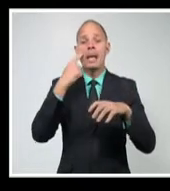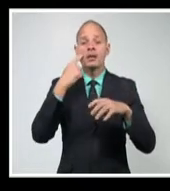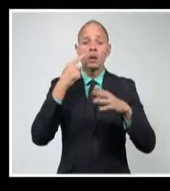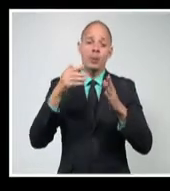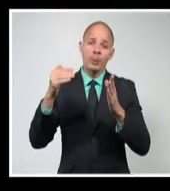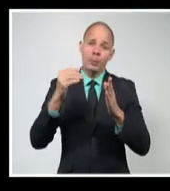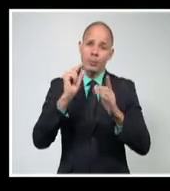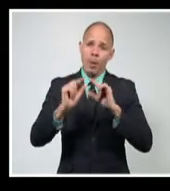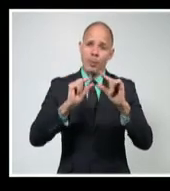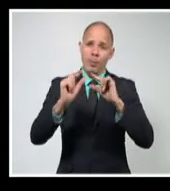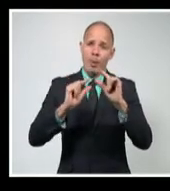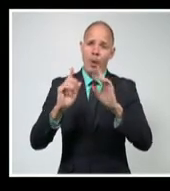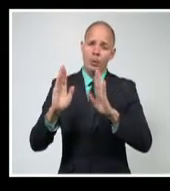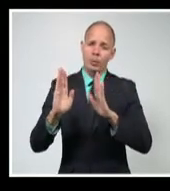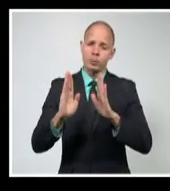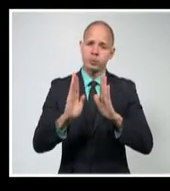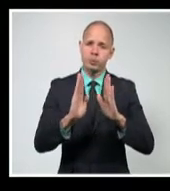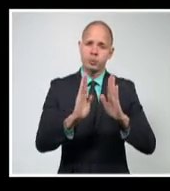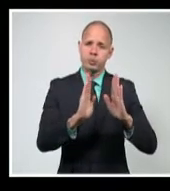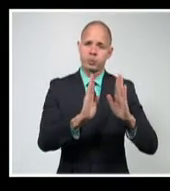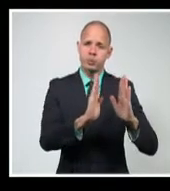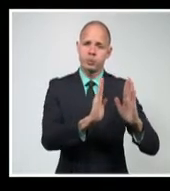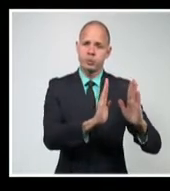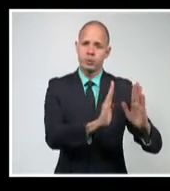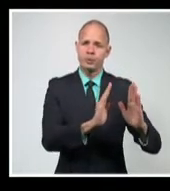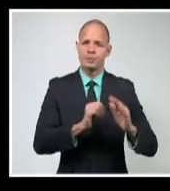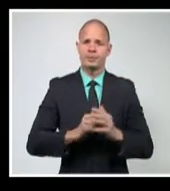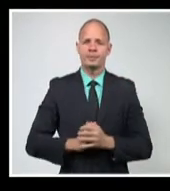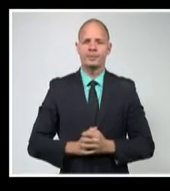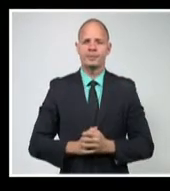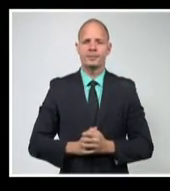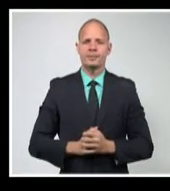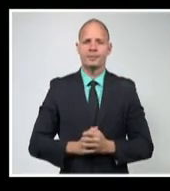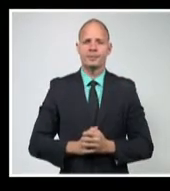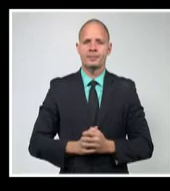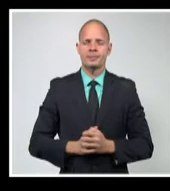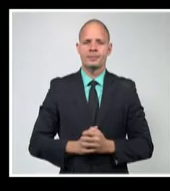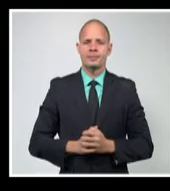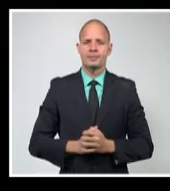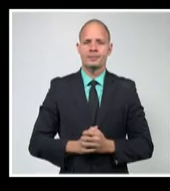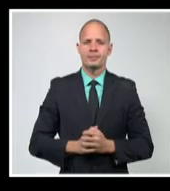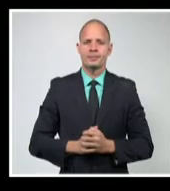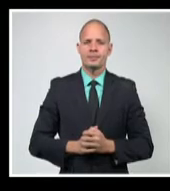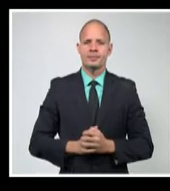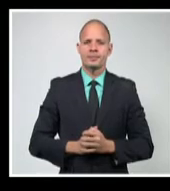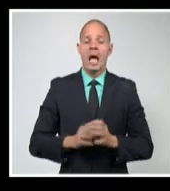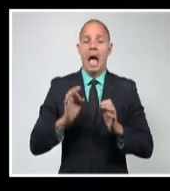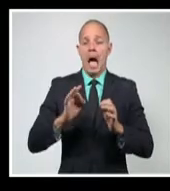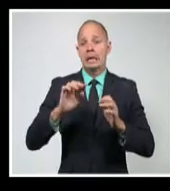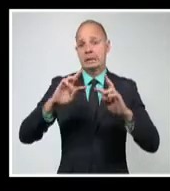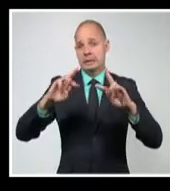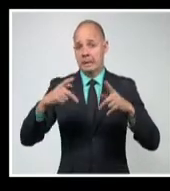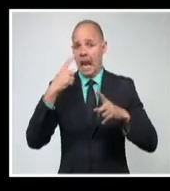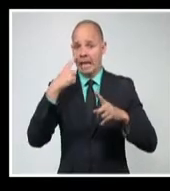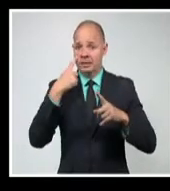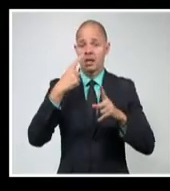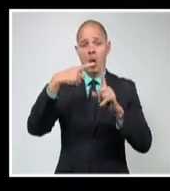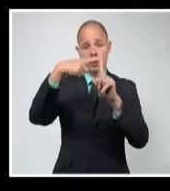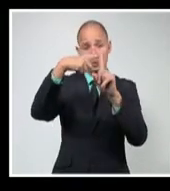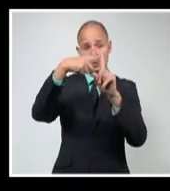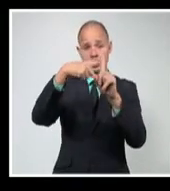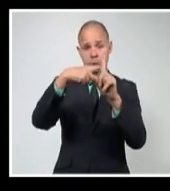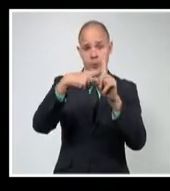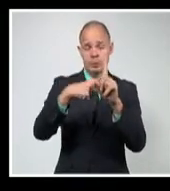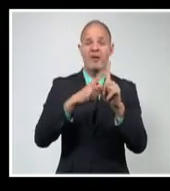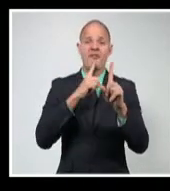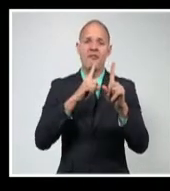gradualmente a la costa norte del centro y oriente del país. Con la llegada del frente frío se impondrá una nueva masa de aire con un descenso en las temperaturas para el